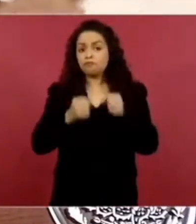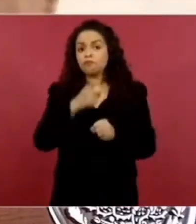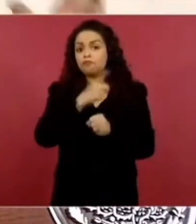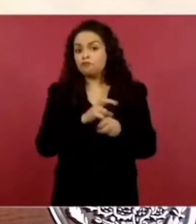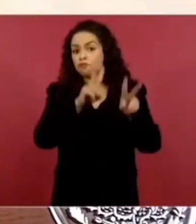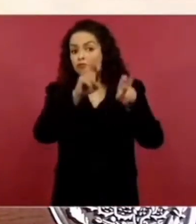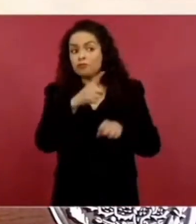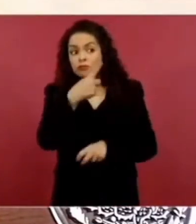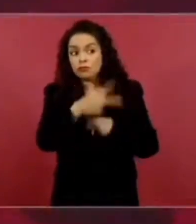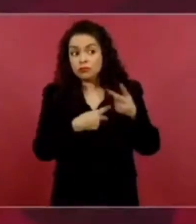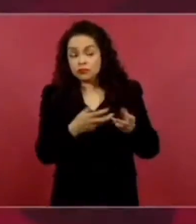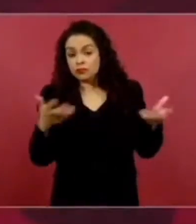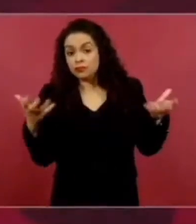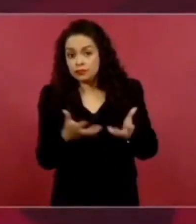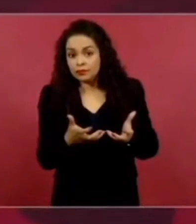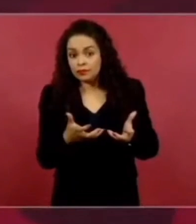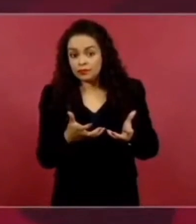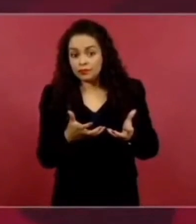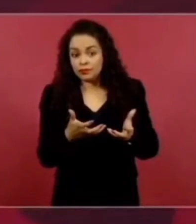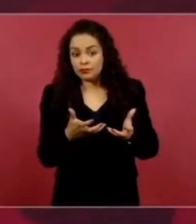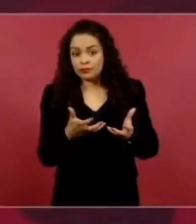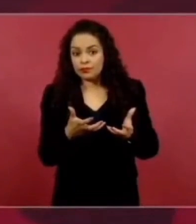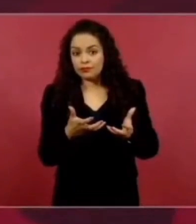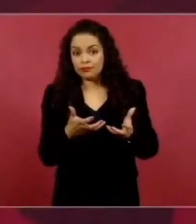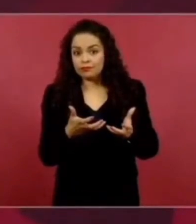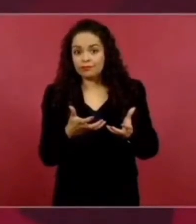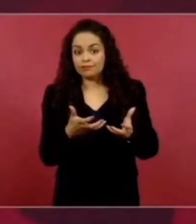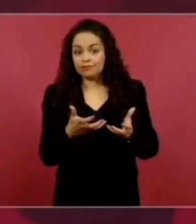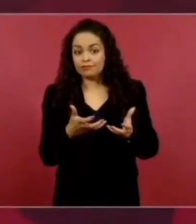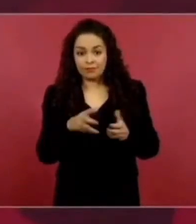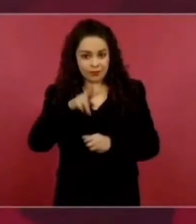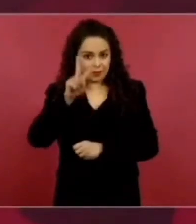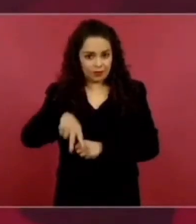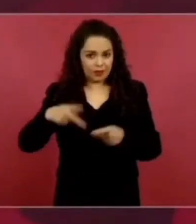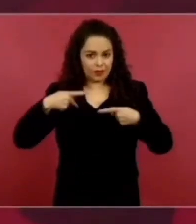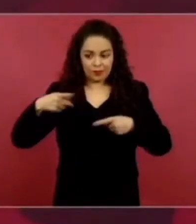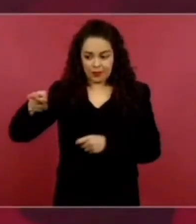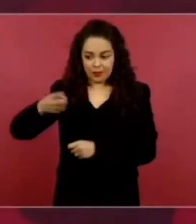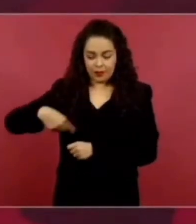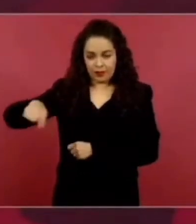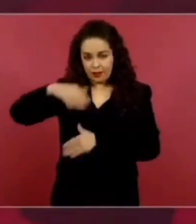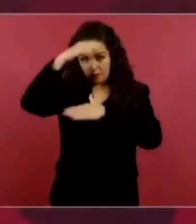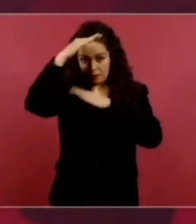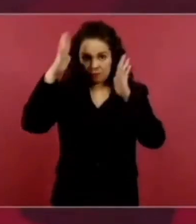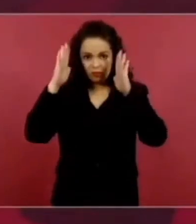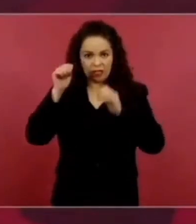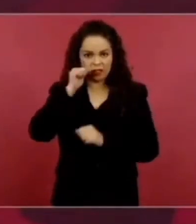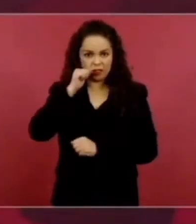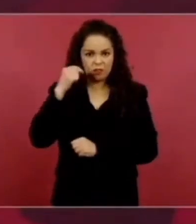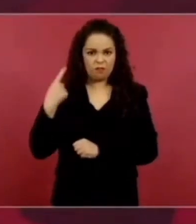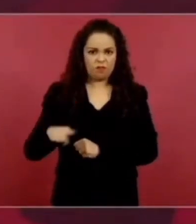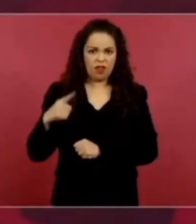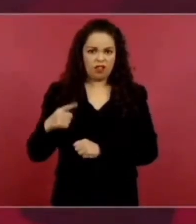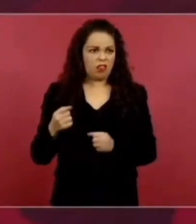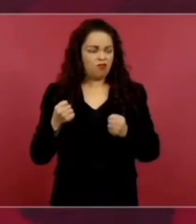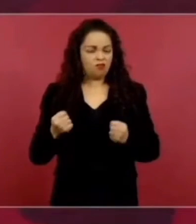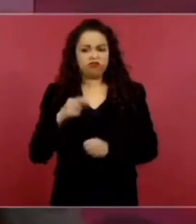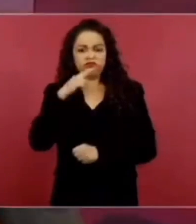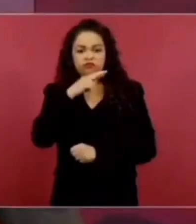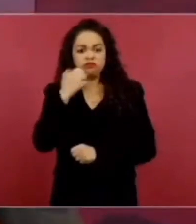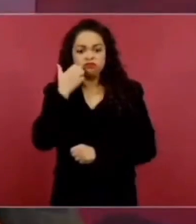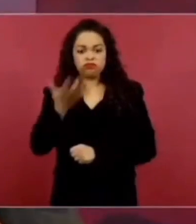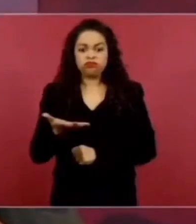pensamiento conservador es muy autoritario. Mejor dicho, los conservadores son muy autoritarios. Todo lo quieren resolver.